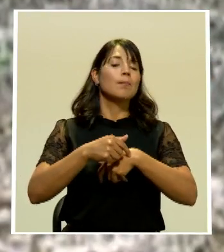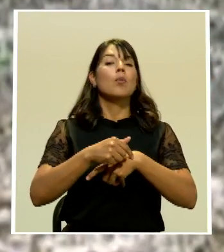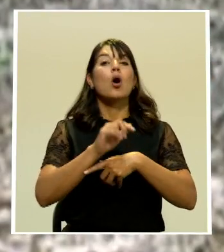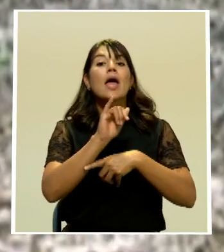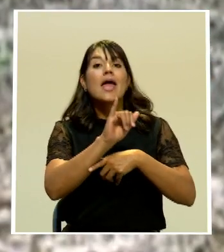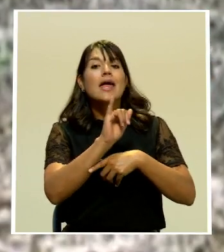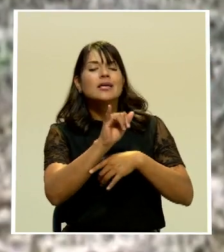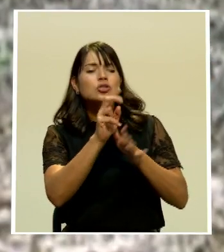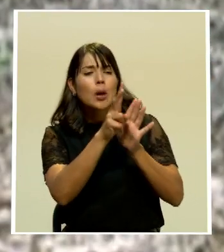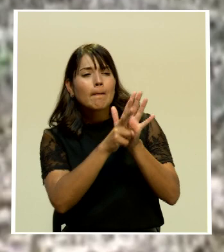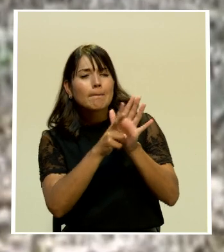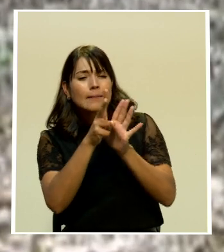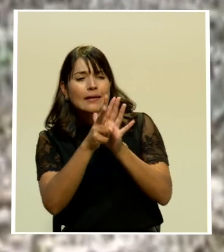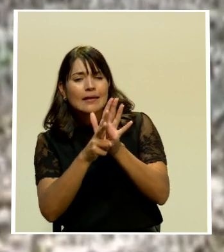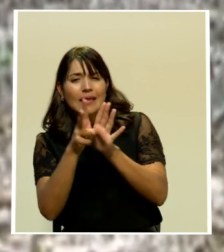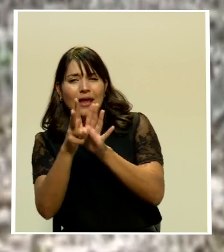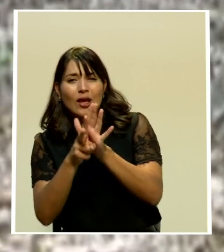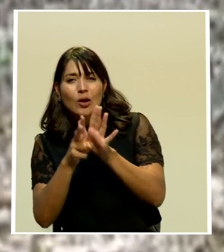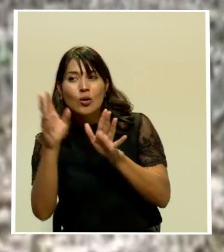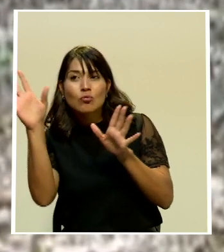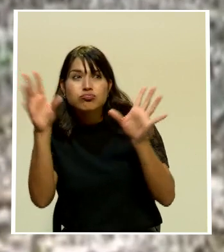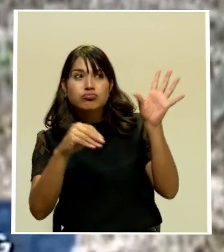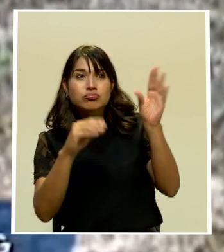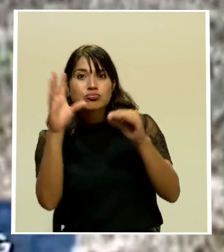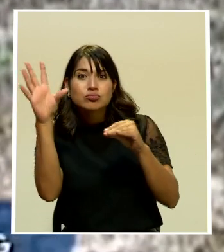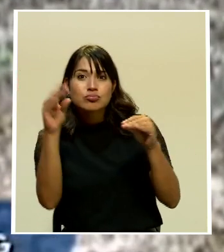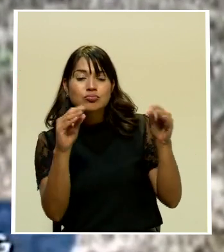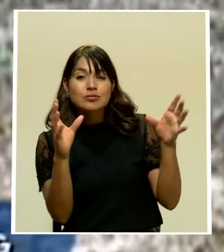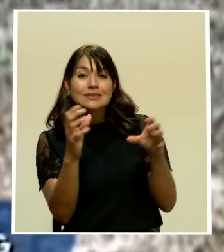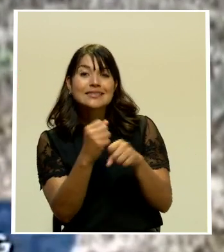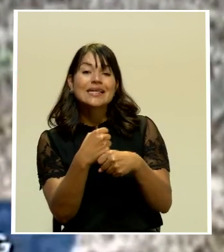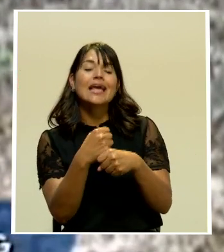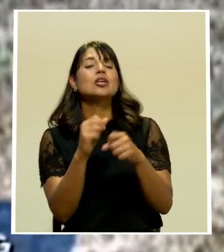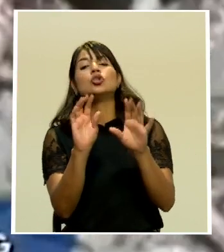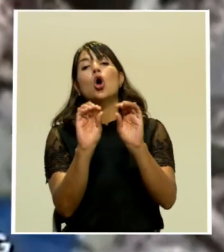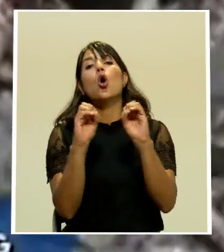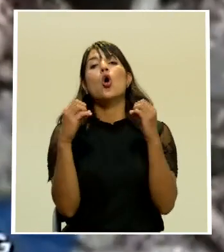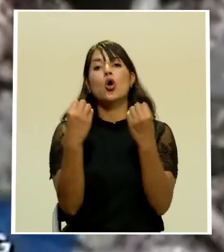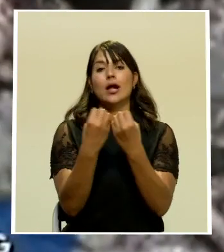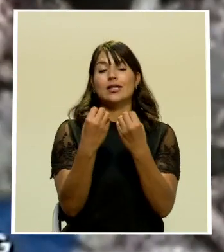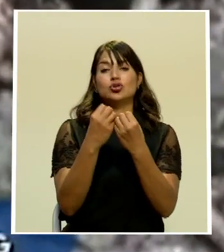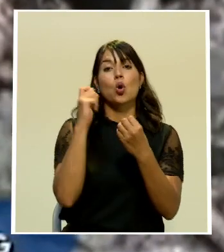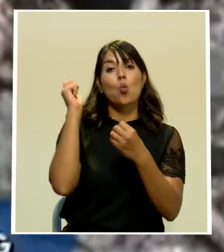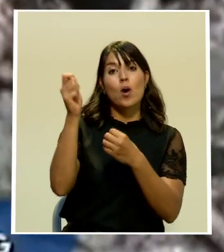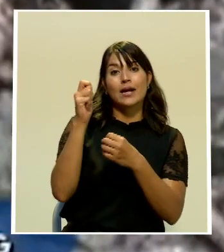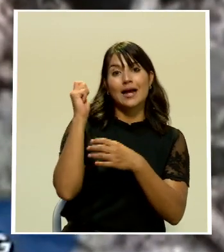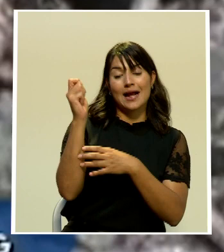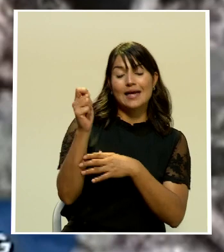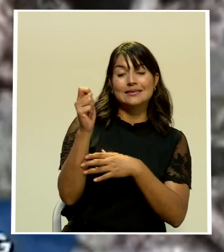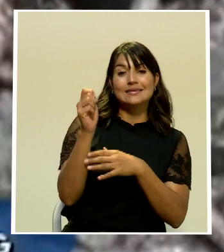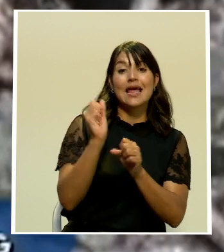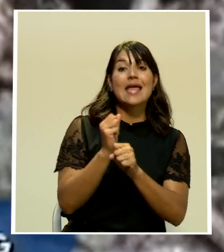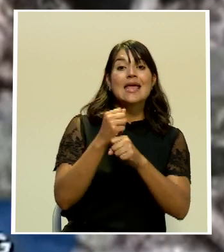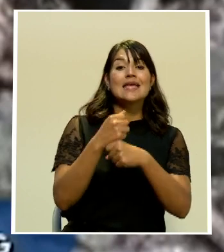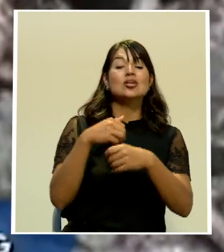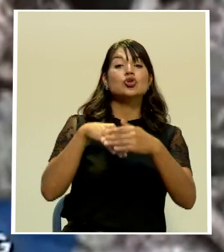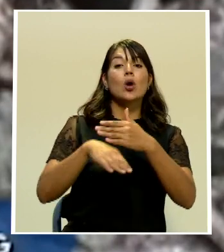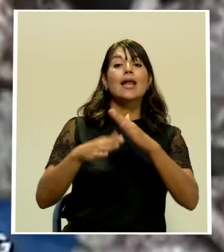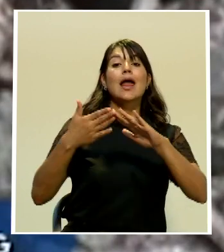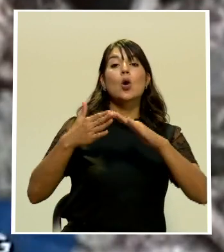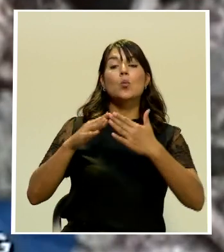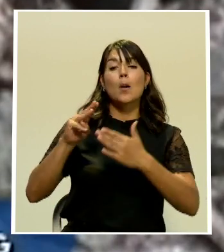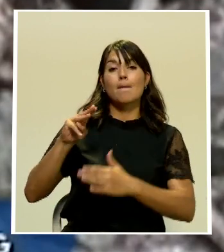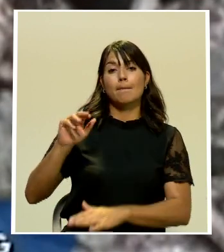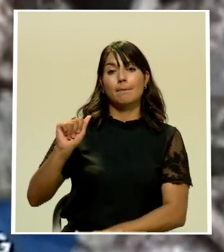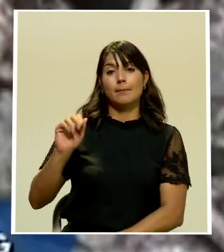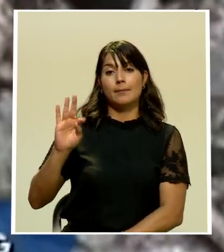compilación de videos de vida silvestre que la organización Guanacaste Wheel Life Uniturning realizó en la comunidad de Matapalo de Santa